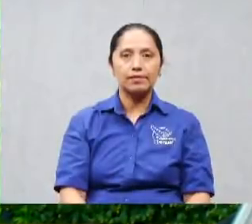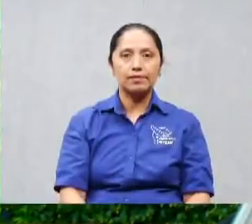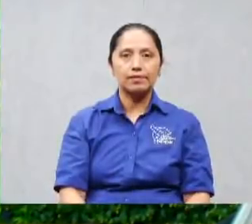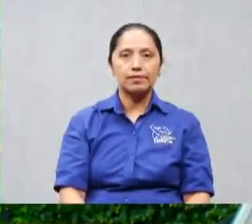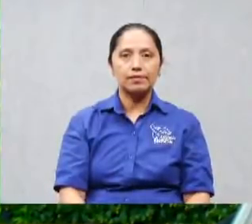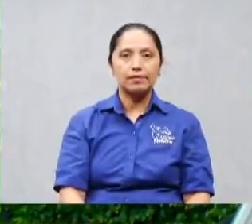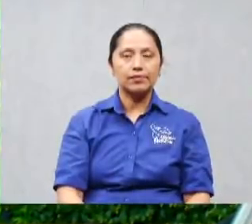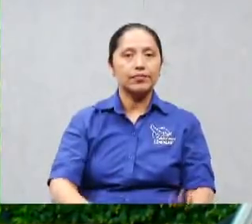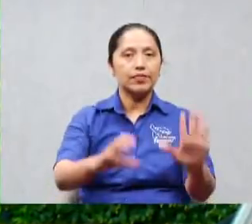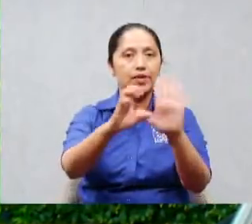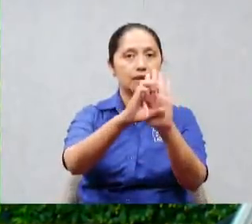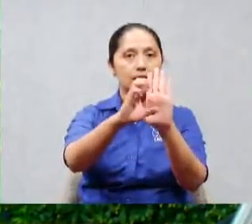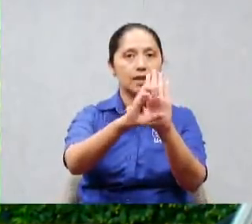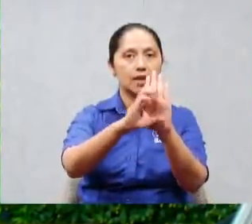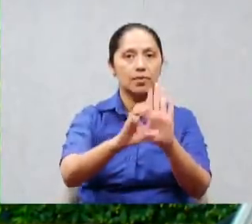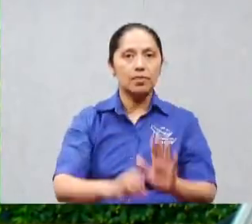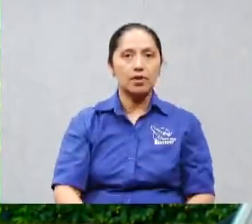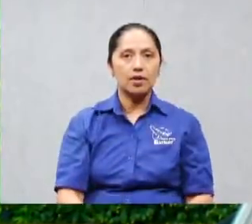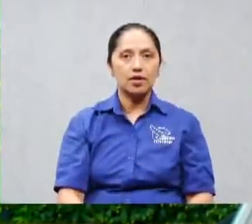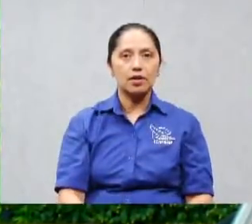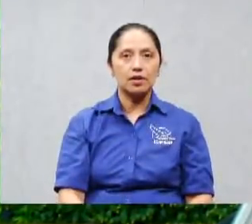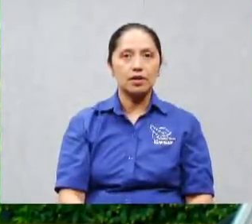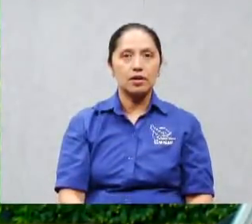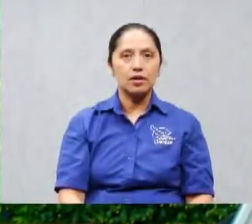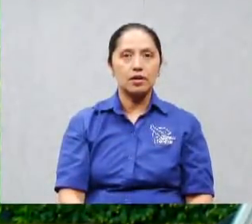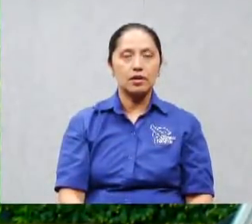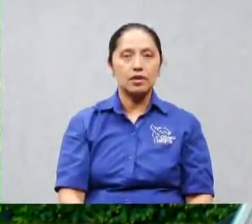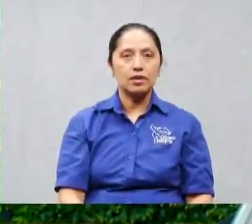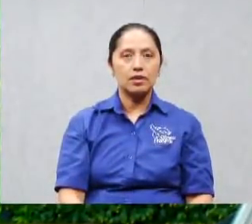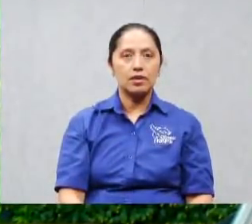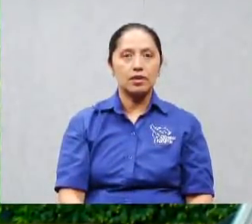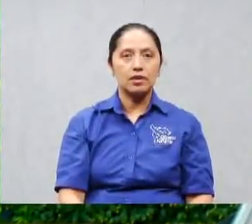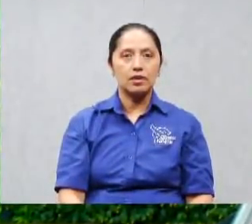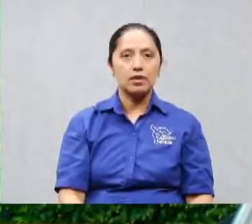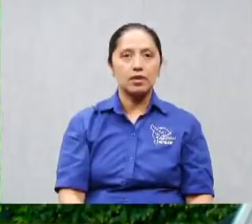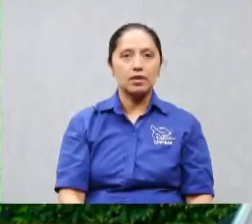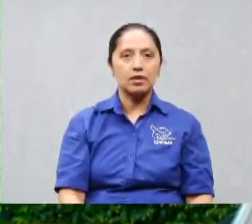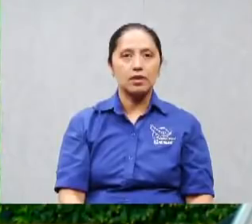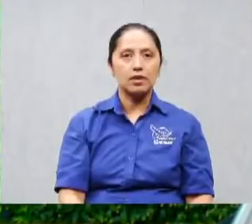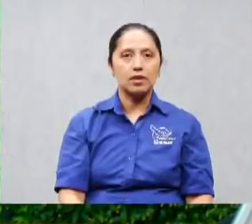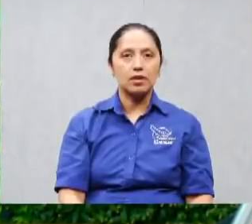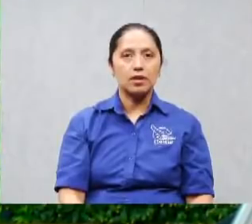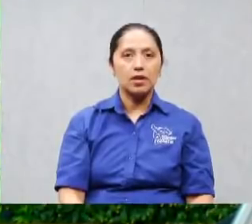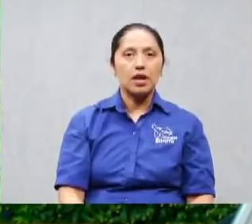por ejemplo hay una una batalla de pensamientos entre la comunidad científica